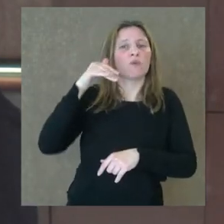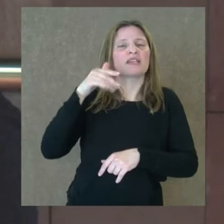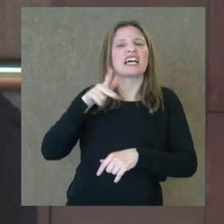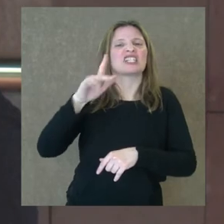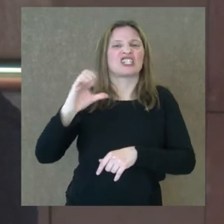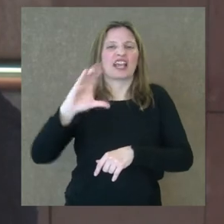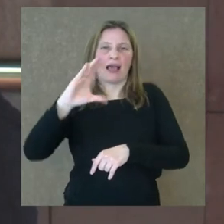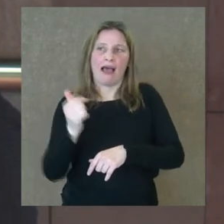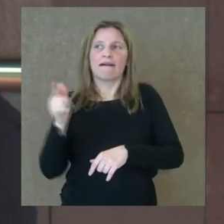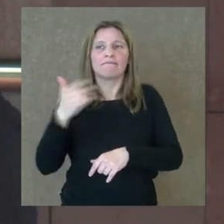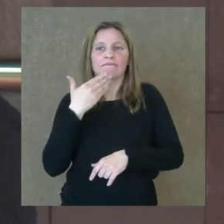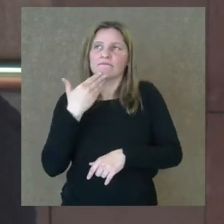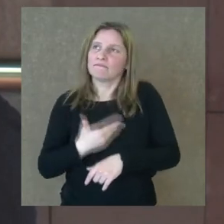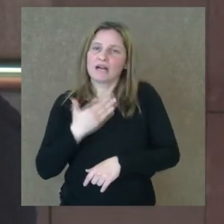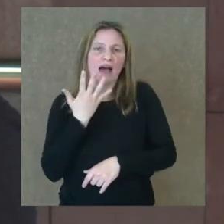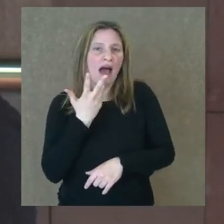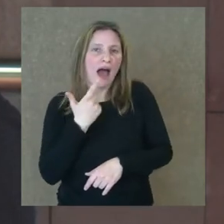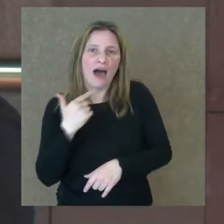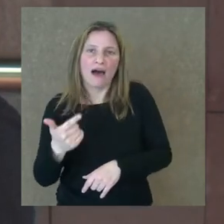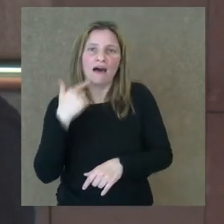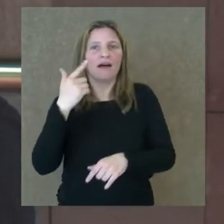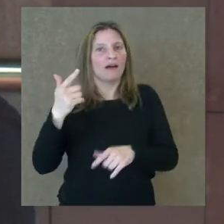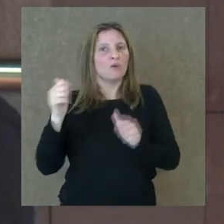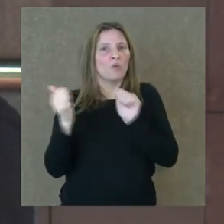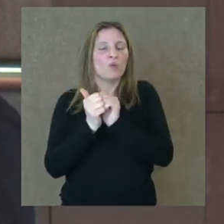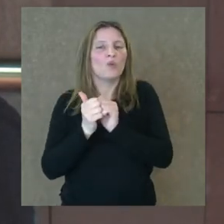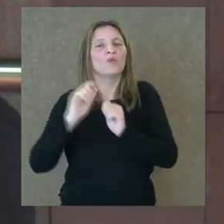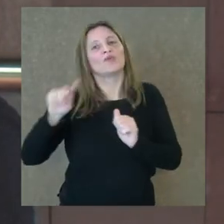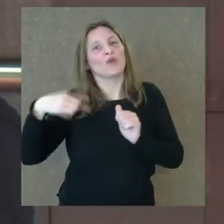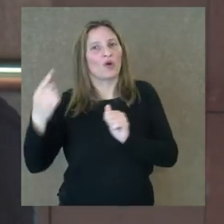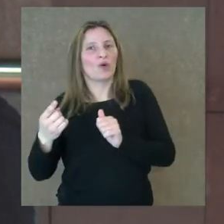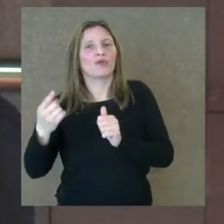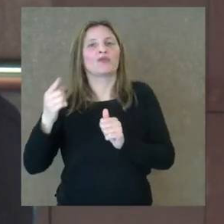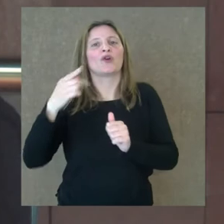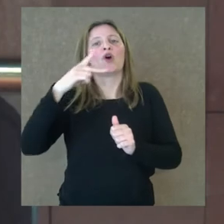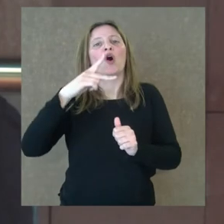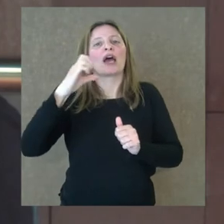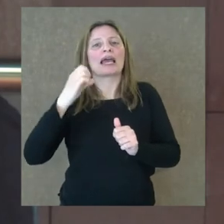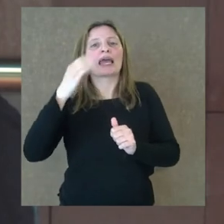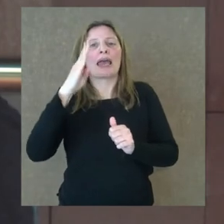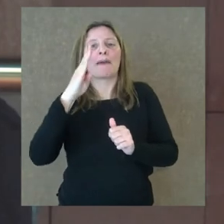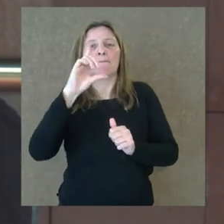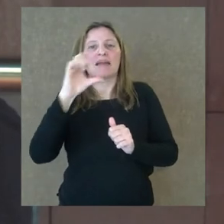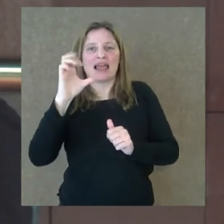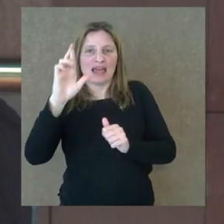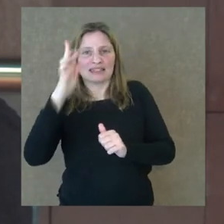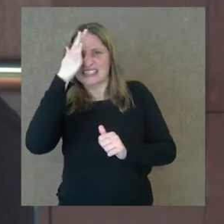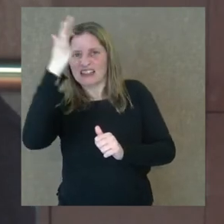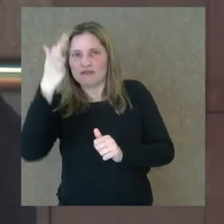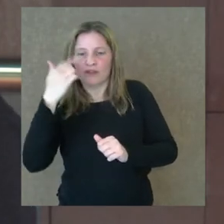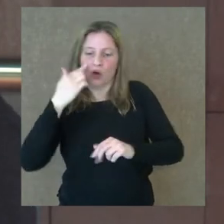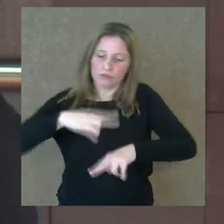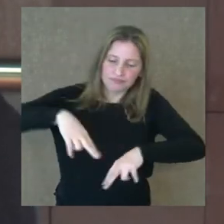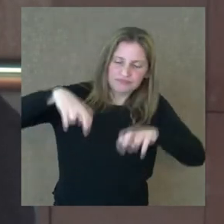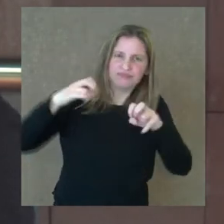tuvo una fascinación muy grande por uno de sus contemporáneos científicos que era Kepler. Kepler se basaba en... Tiene